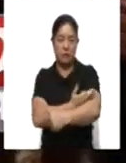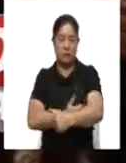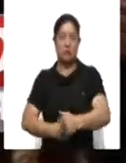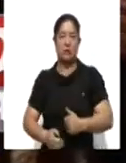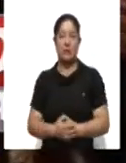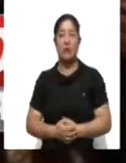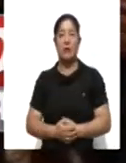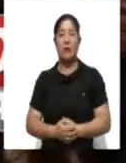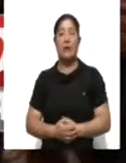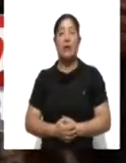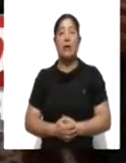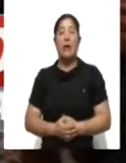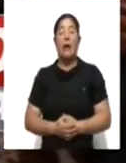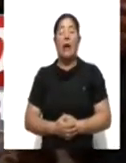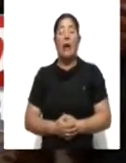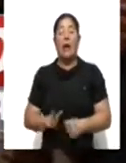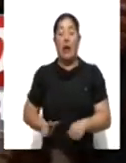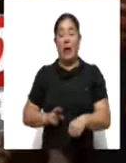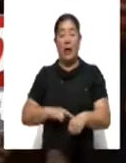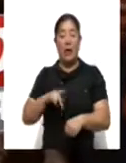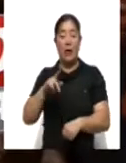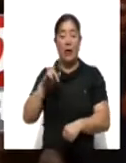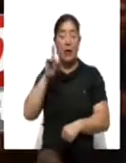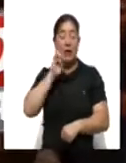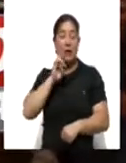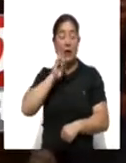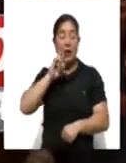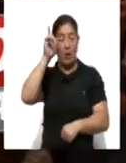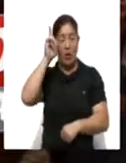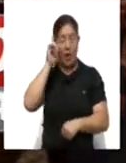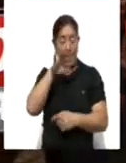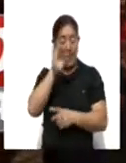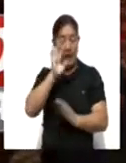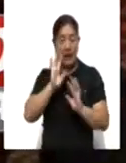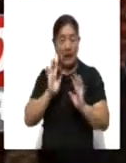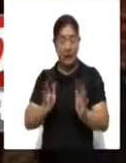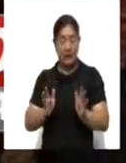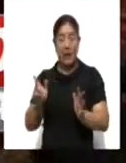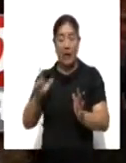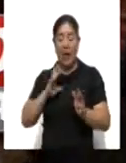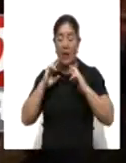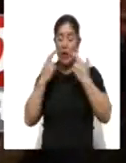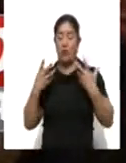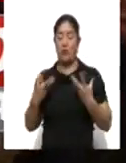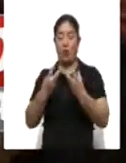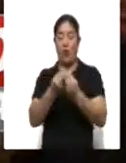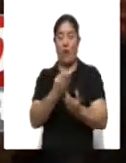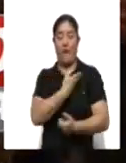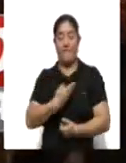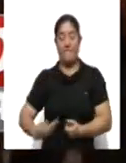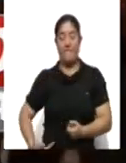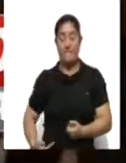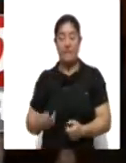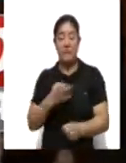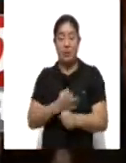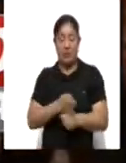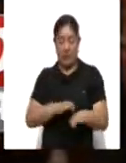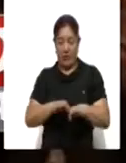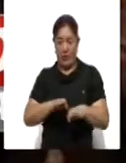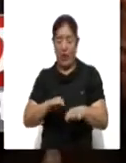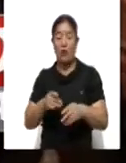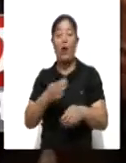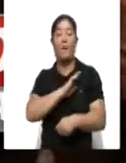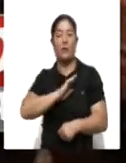Se reúne la gobernadora electa Lorena Cuellar Cisneros con alcaldes en funciones de diferentes municipios, destaca la